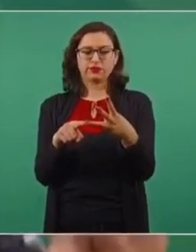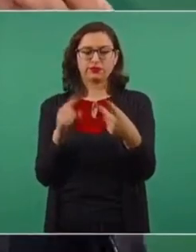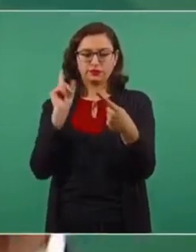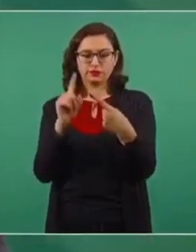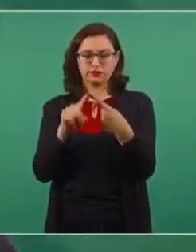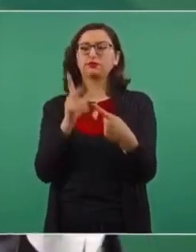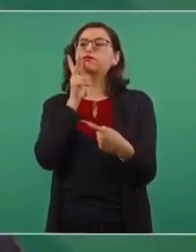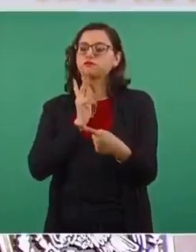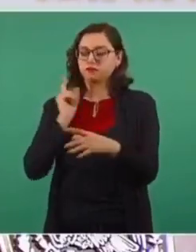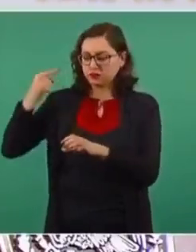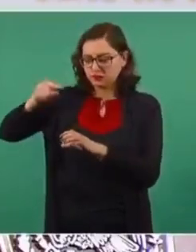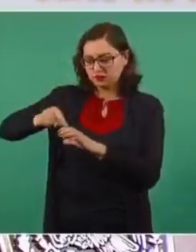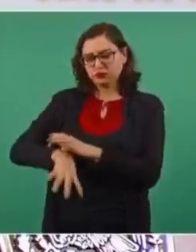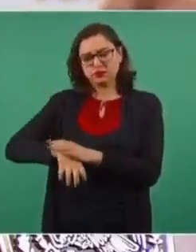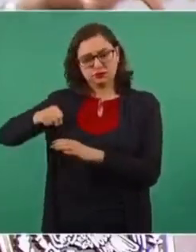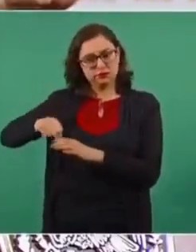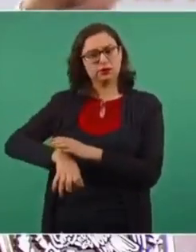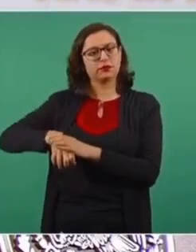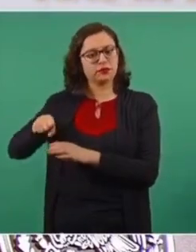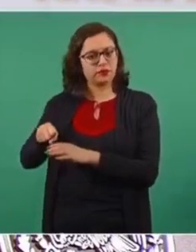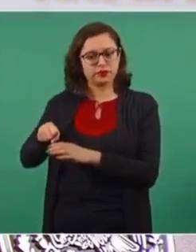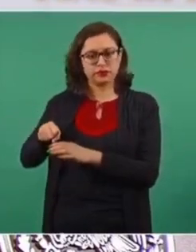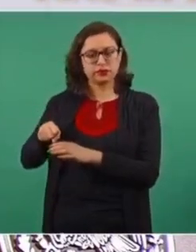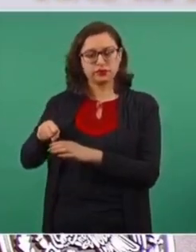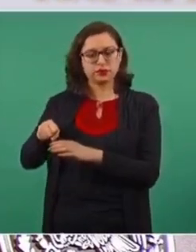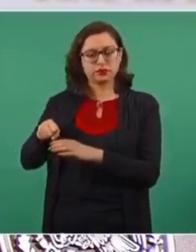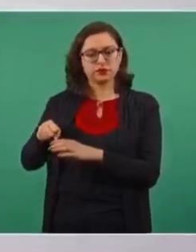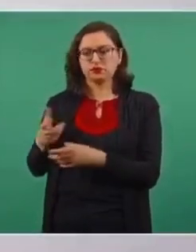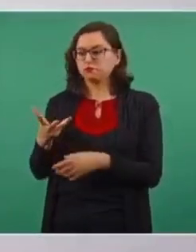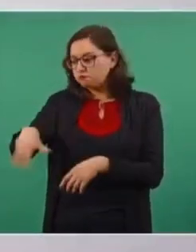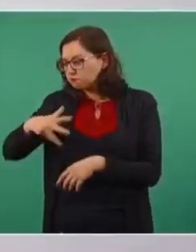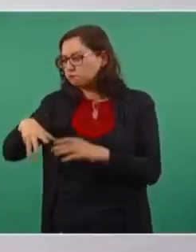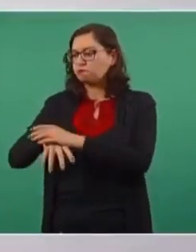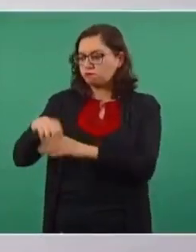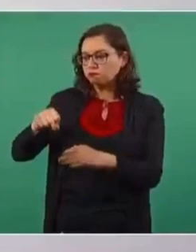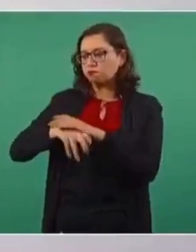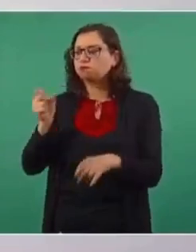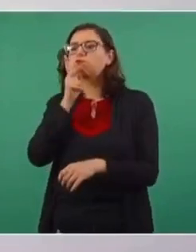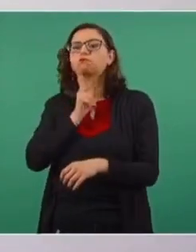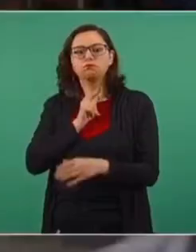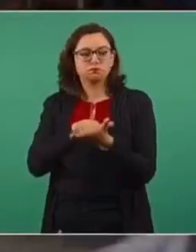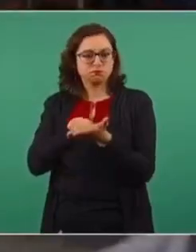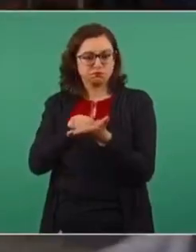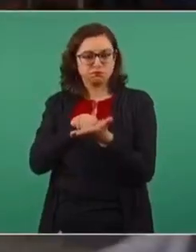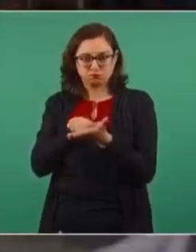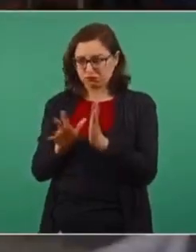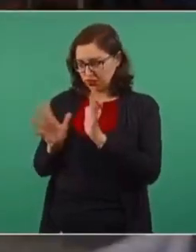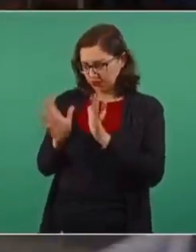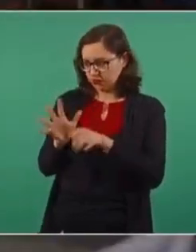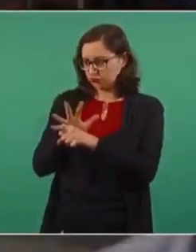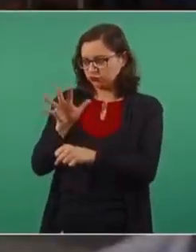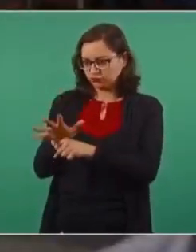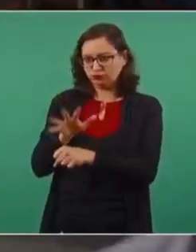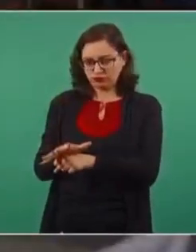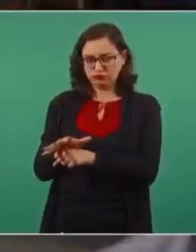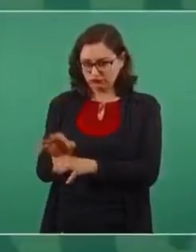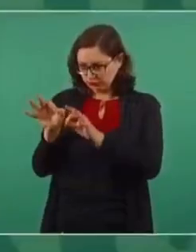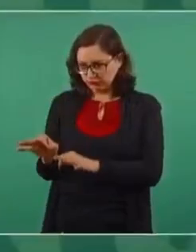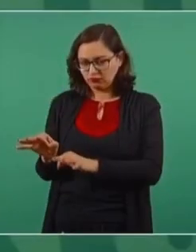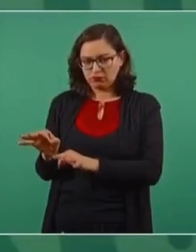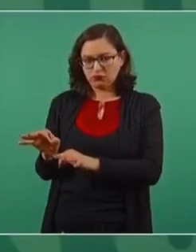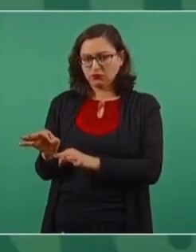Extraer el petróleo, es decir, todo lo relacionado con exploración y producción, que haya materia prima, que se tenga cruz,